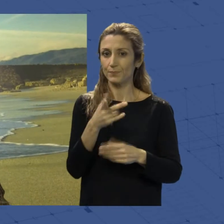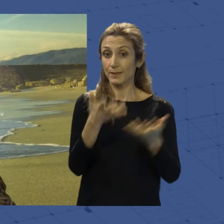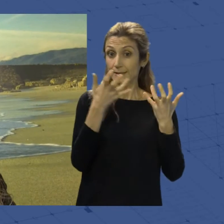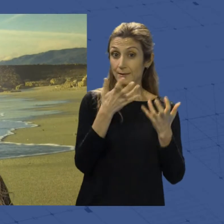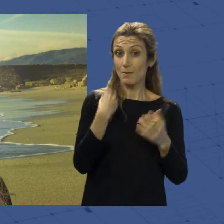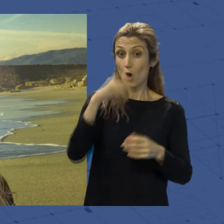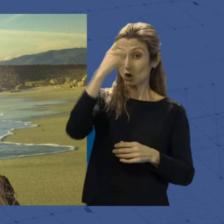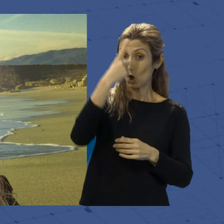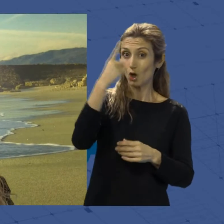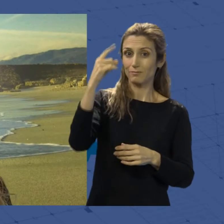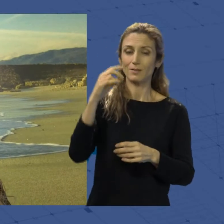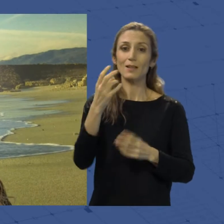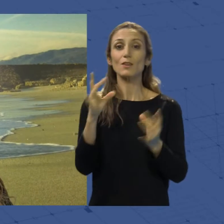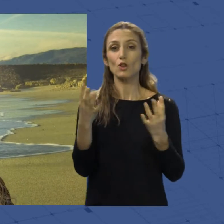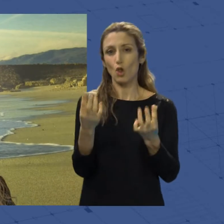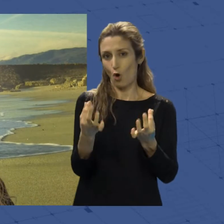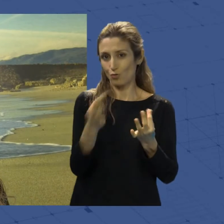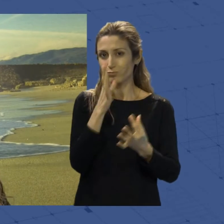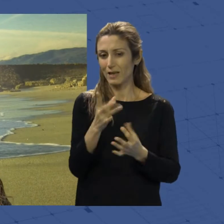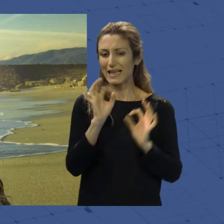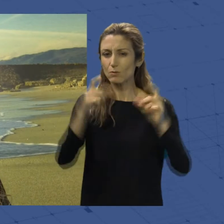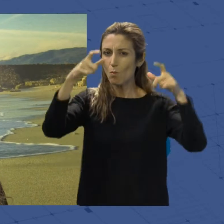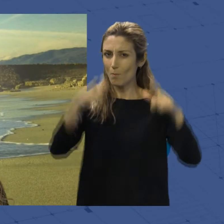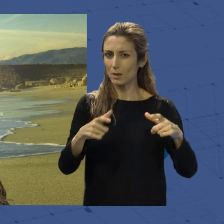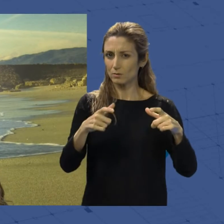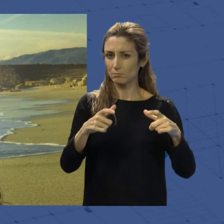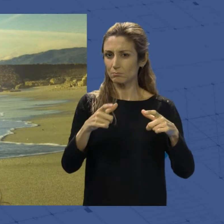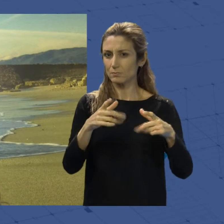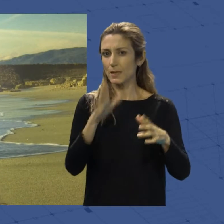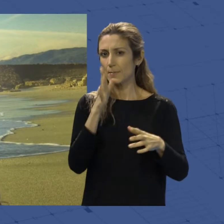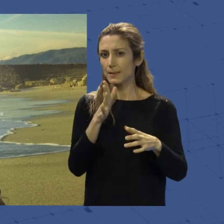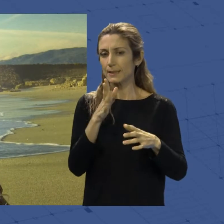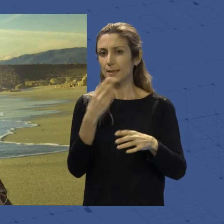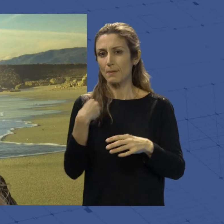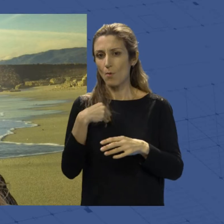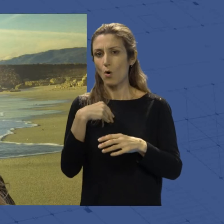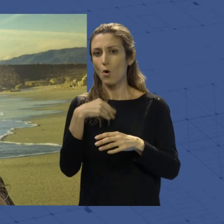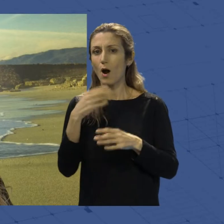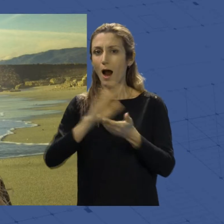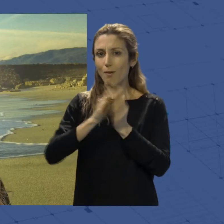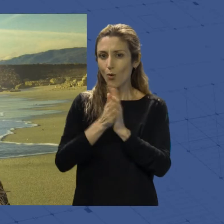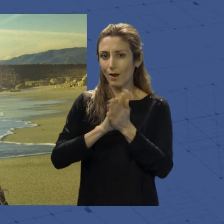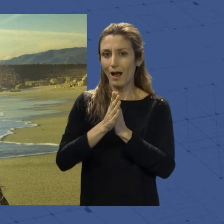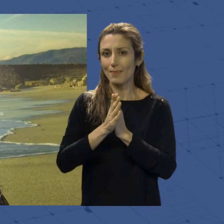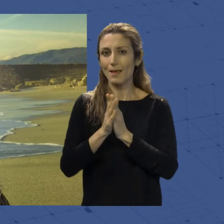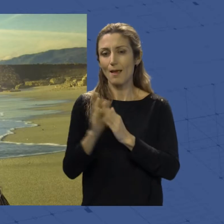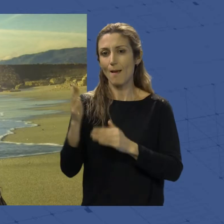oro presentando un plato de espaguetis de calabacín, albóndigas de bacalao,